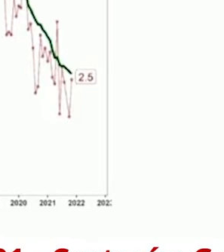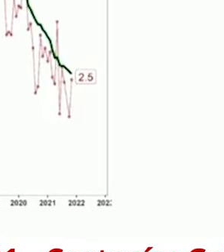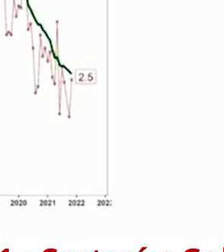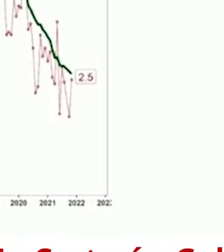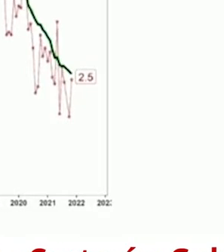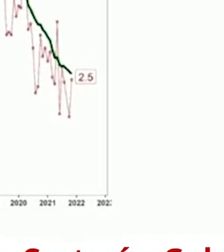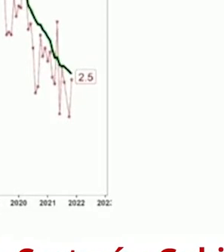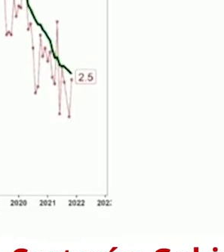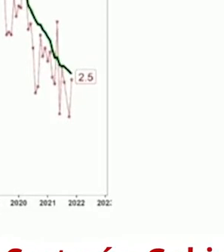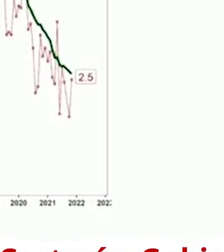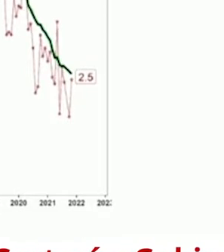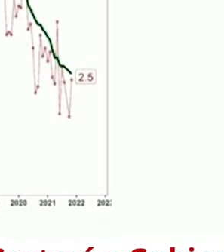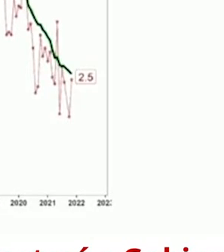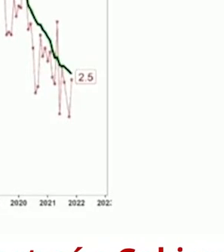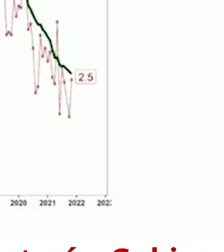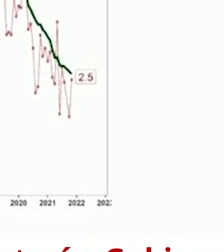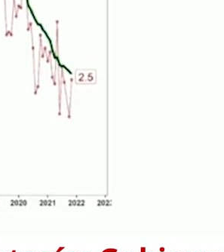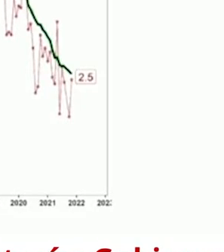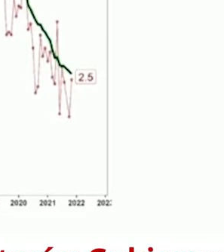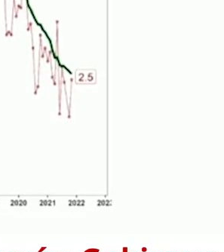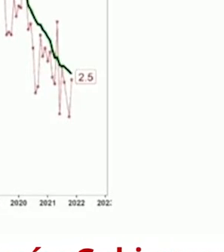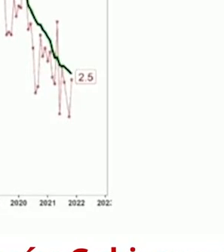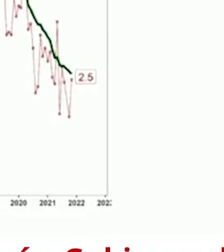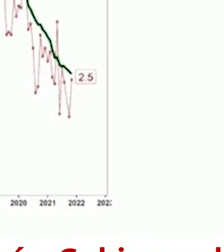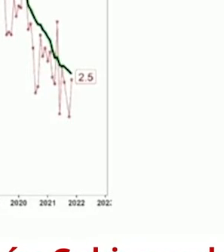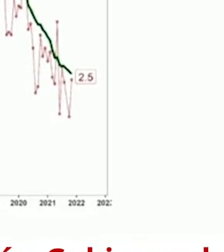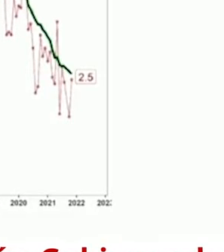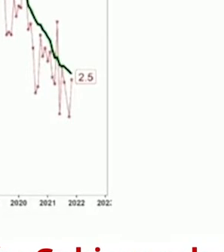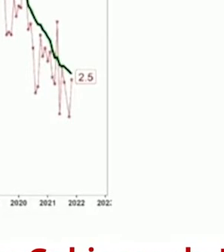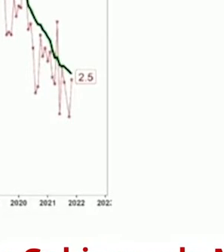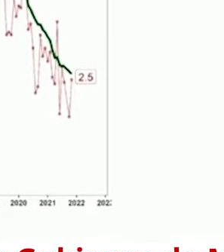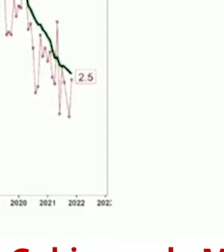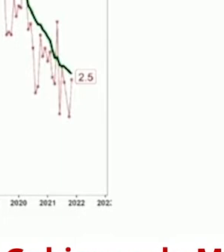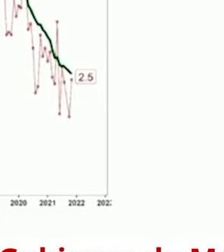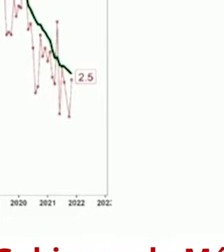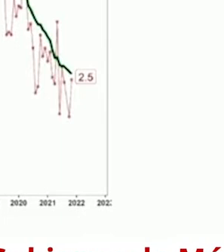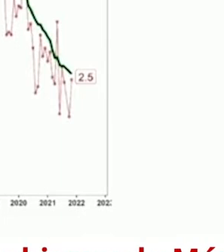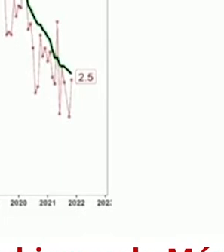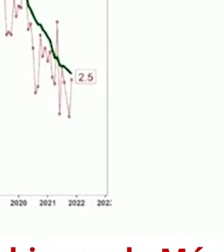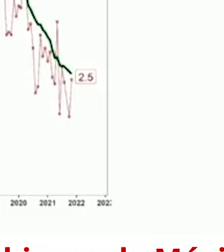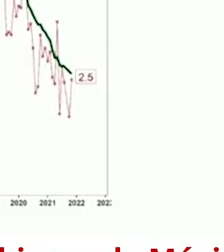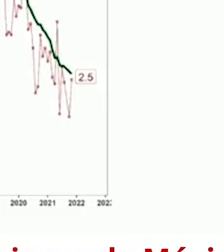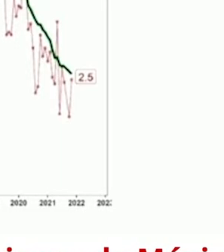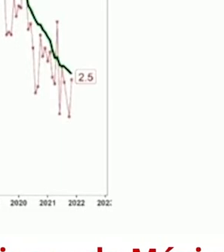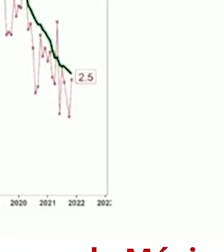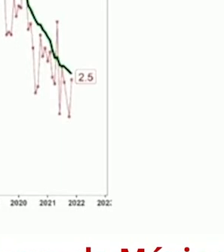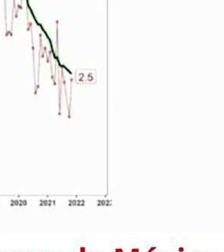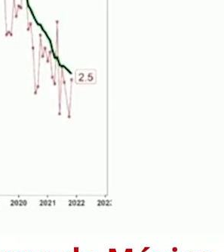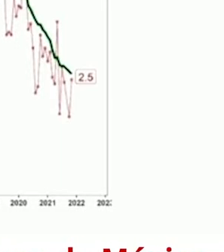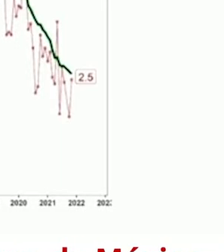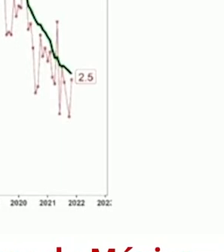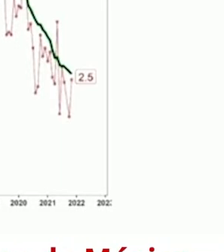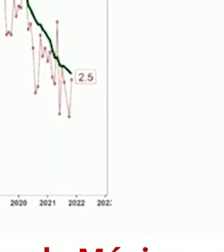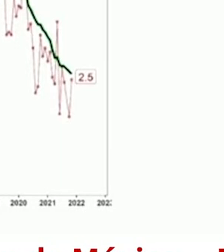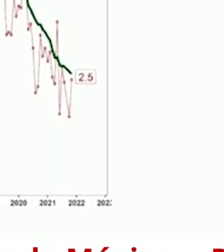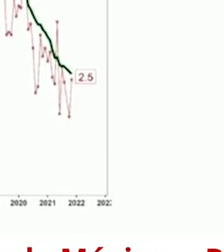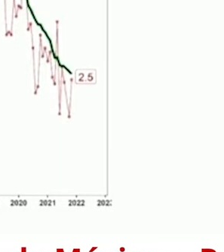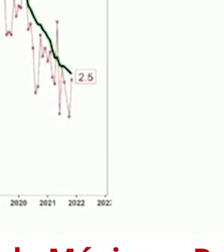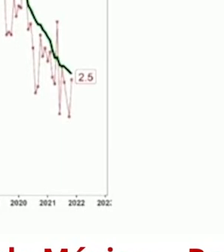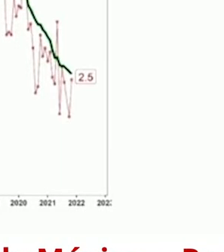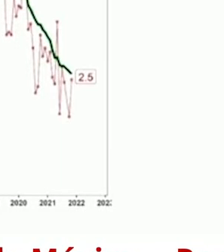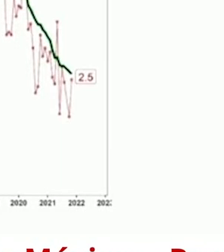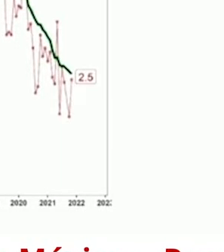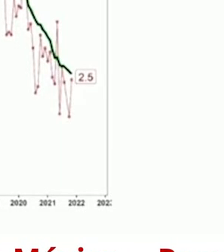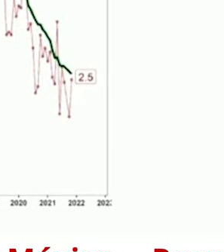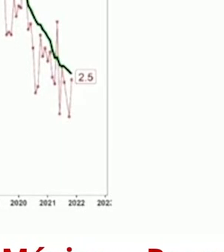al año en que deja la jefatura de gobierno el señor presidente, llegó a